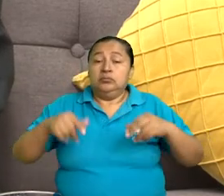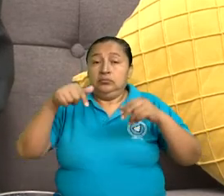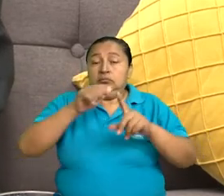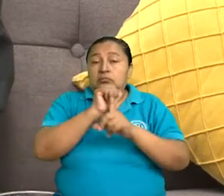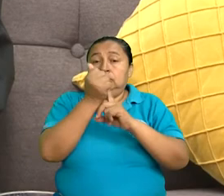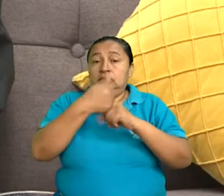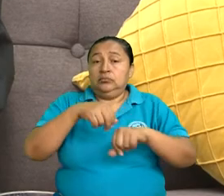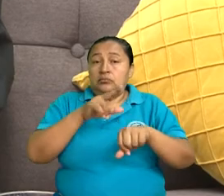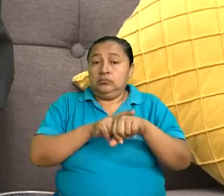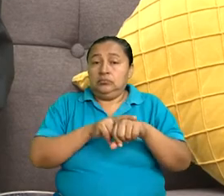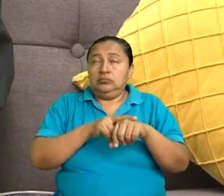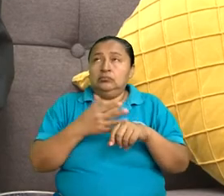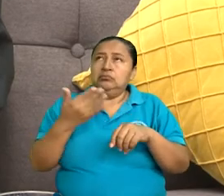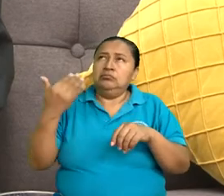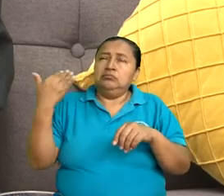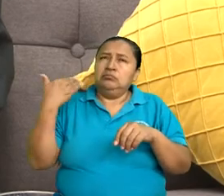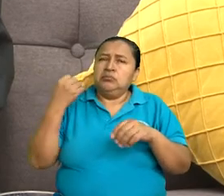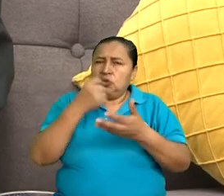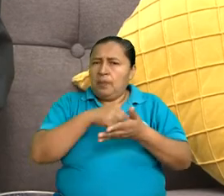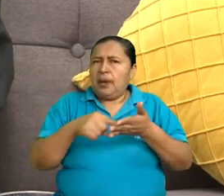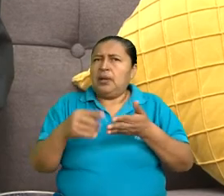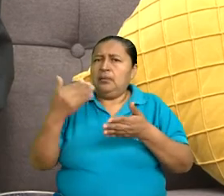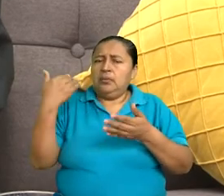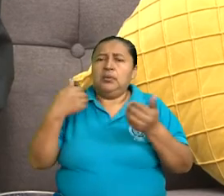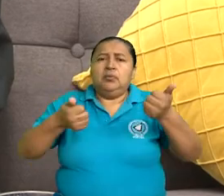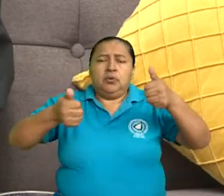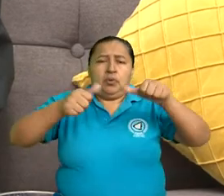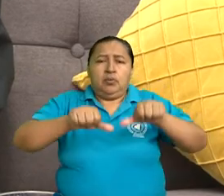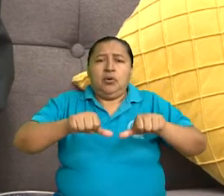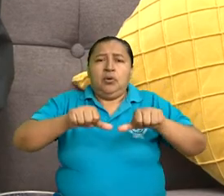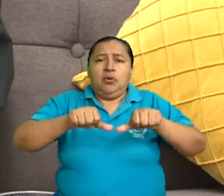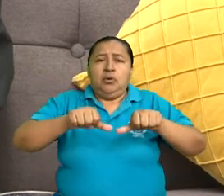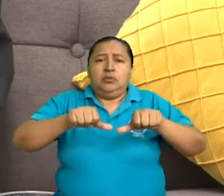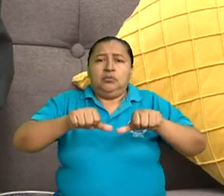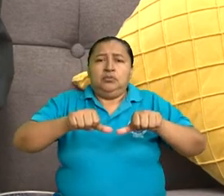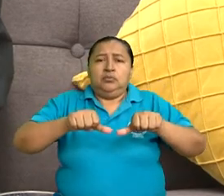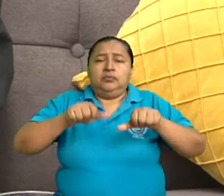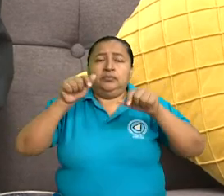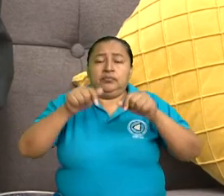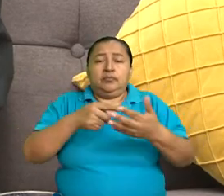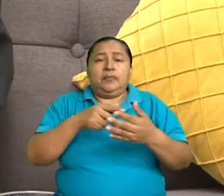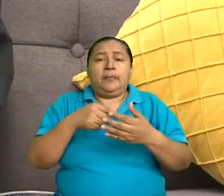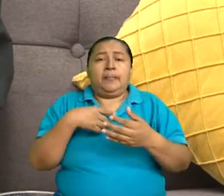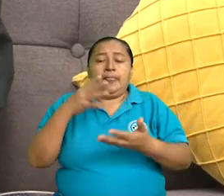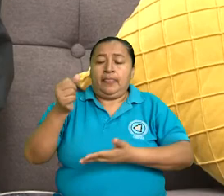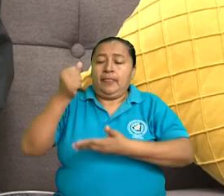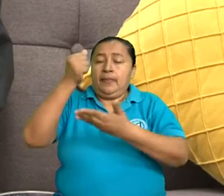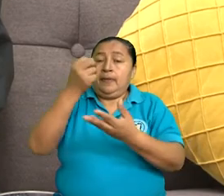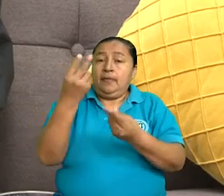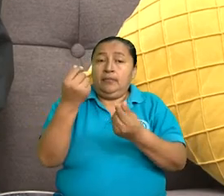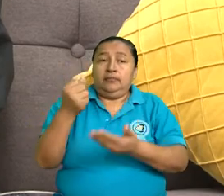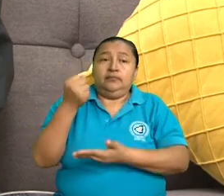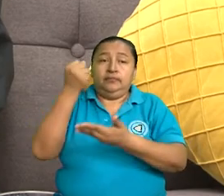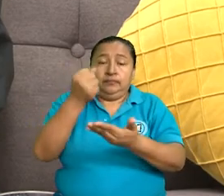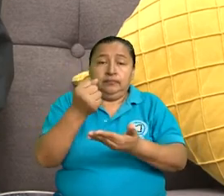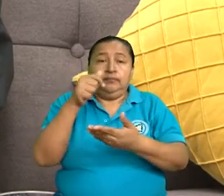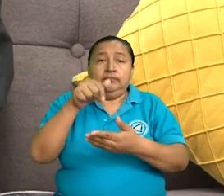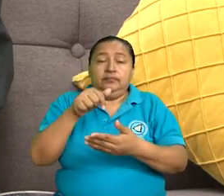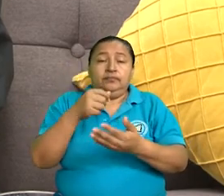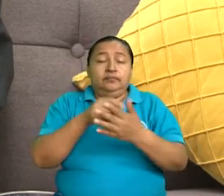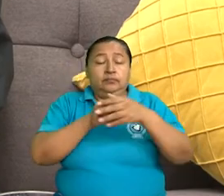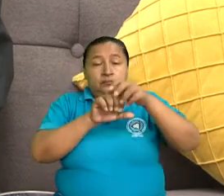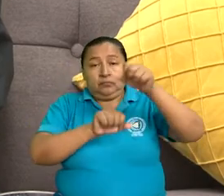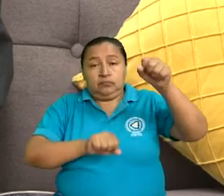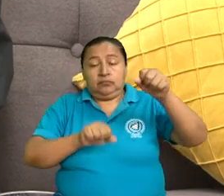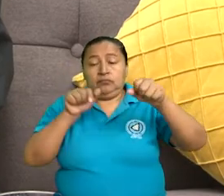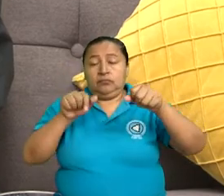Asamblea Nacional hace unas pocas semanas aprobamos un monto económico, un decreto